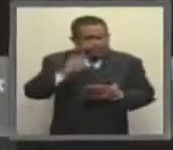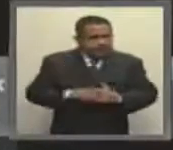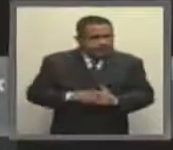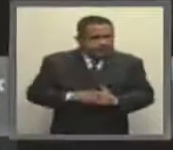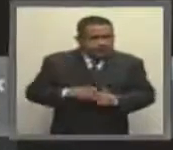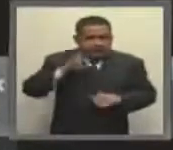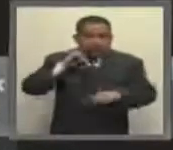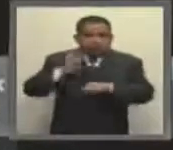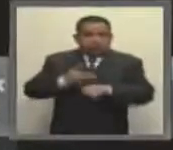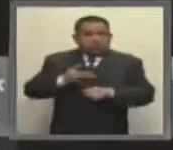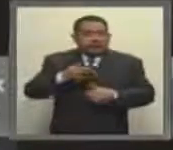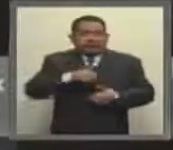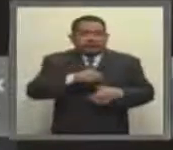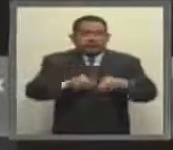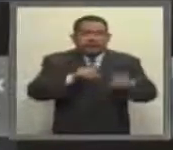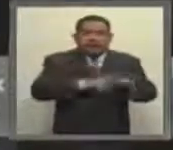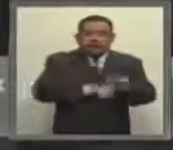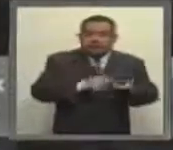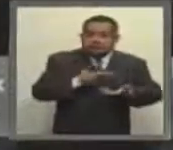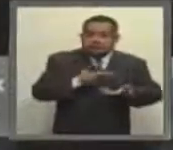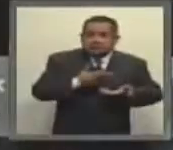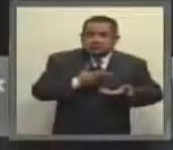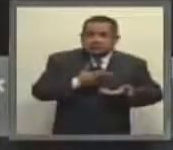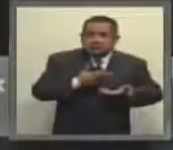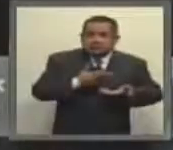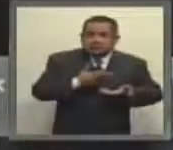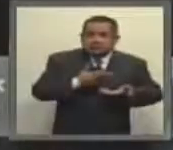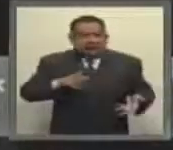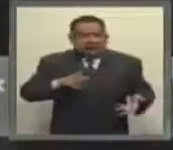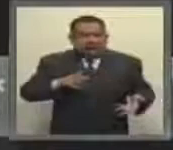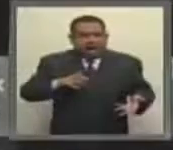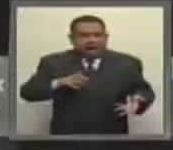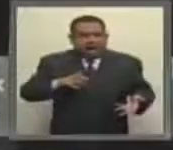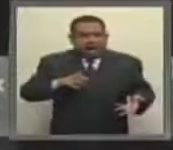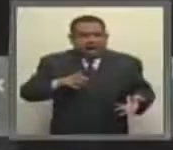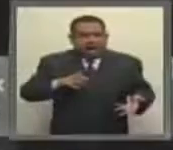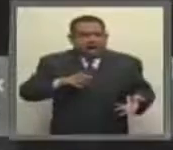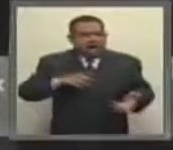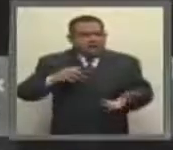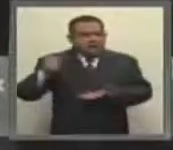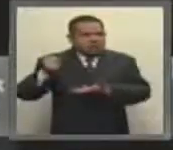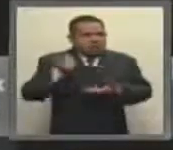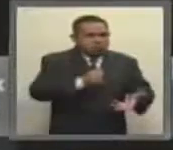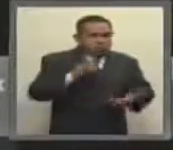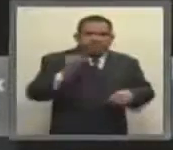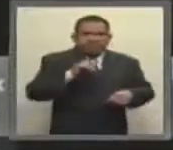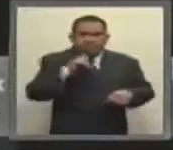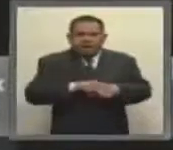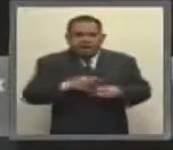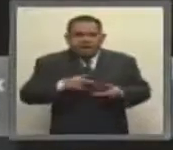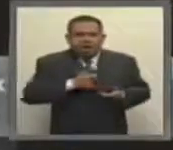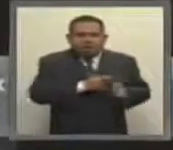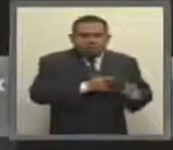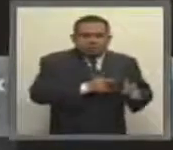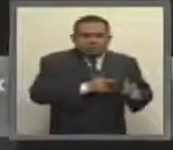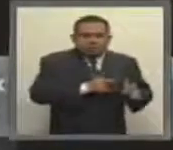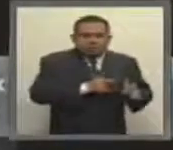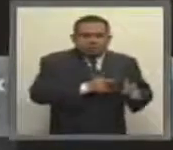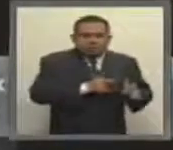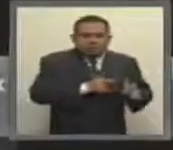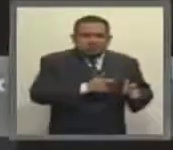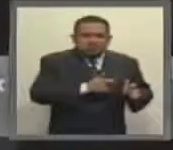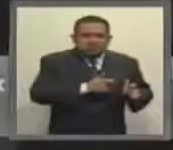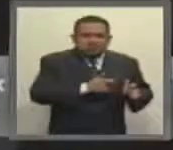responsabilidad del servidor público, ella deriva de la disposición de recursos públicos federales que tendrán los